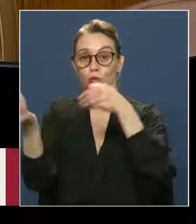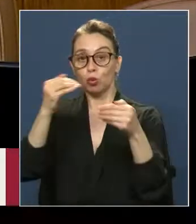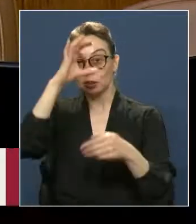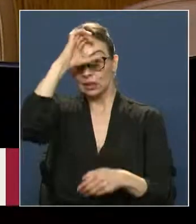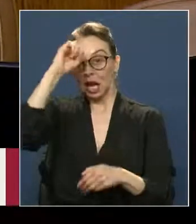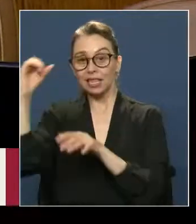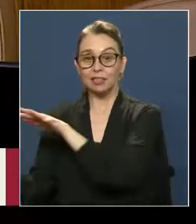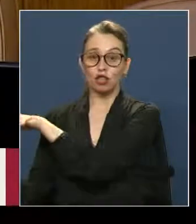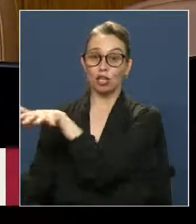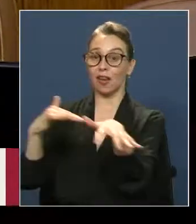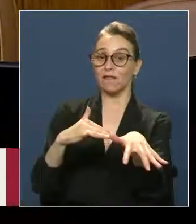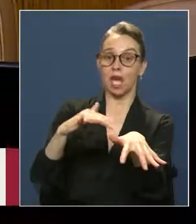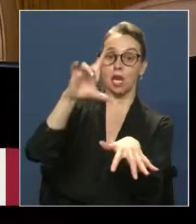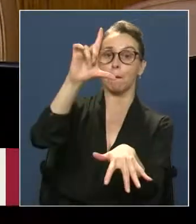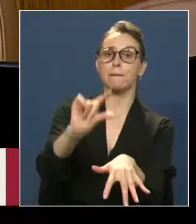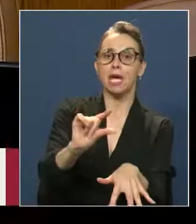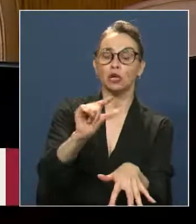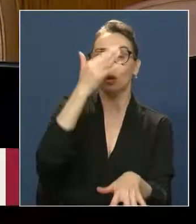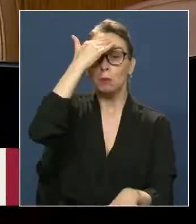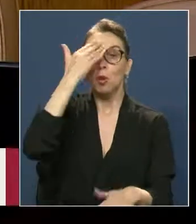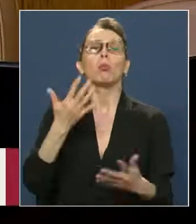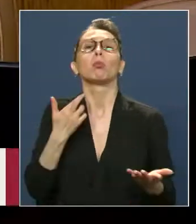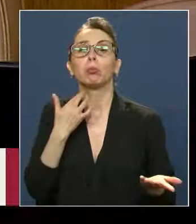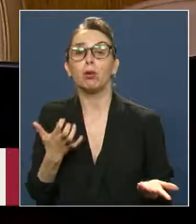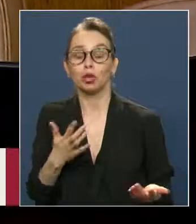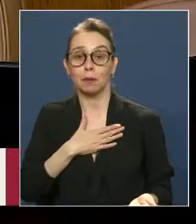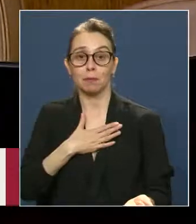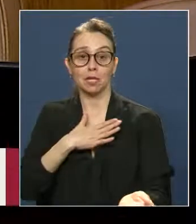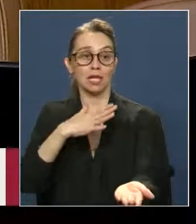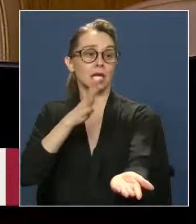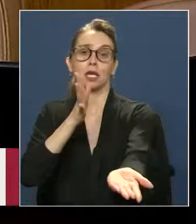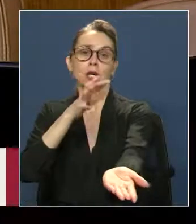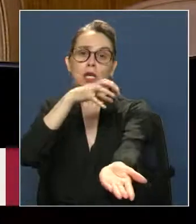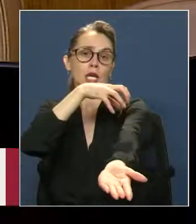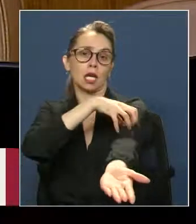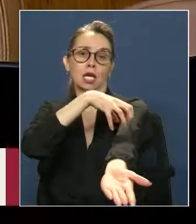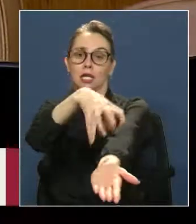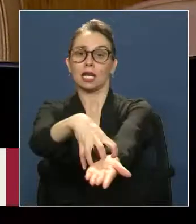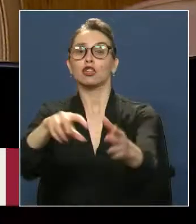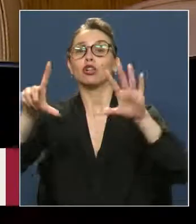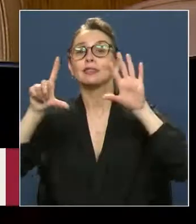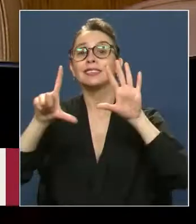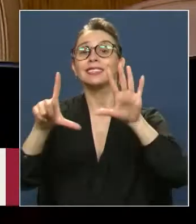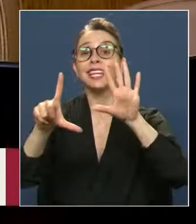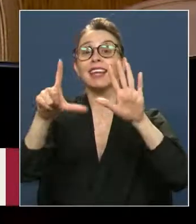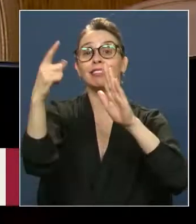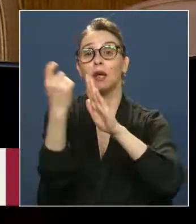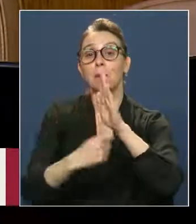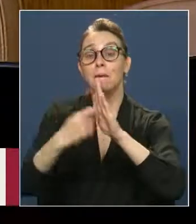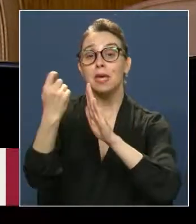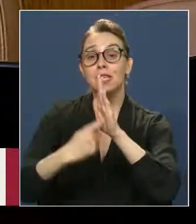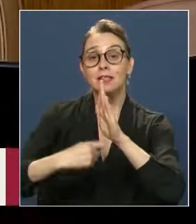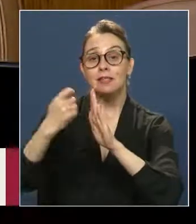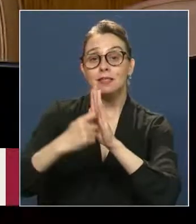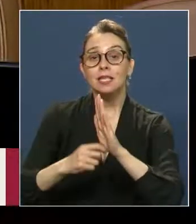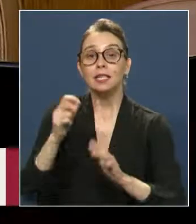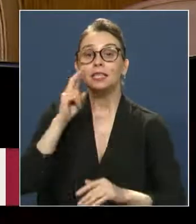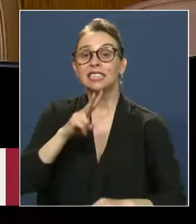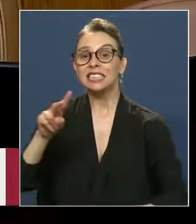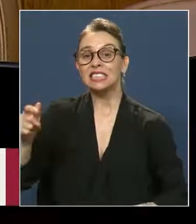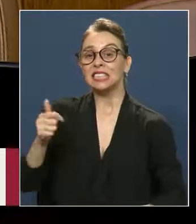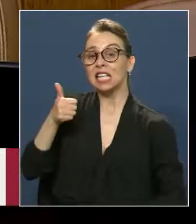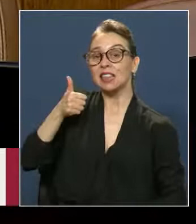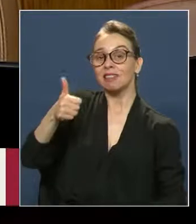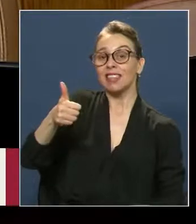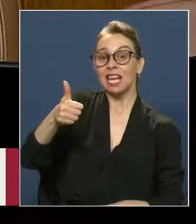argentinos en el país. Y a me preocupa por qué. Porque en mi región, por ejemplo, estuvimos 7 meses, 7 meses sin un director